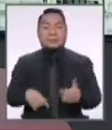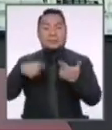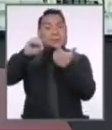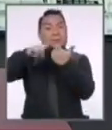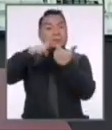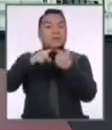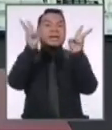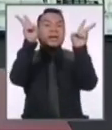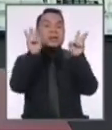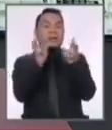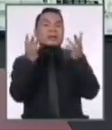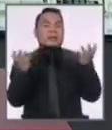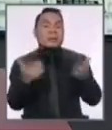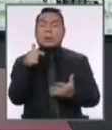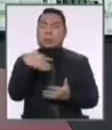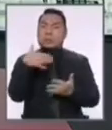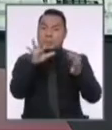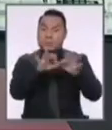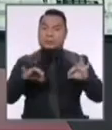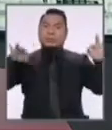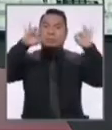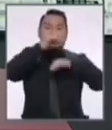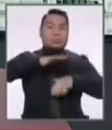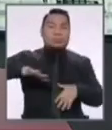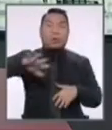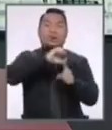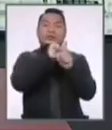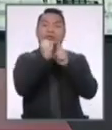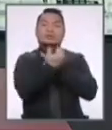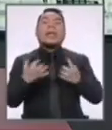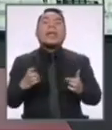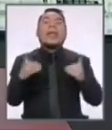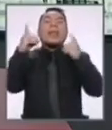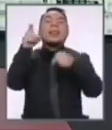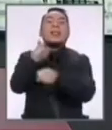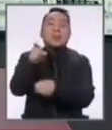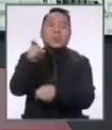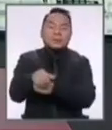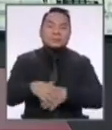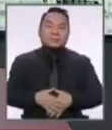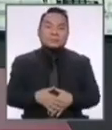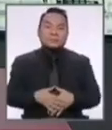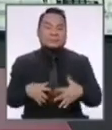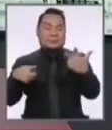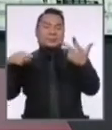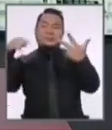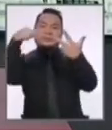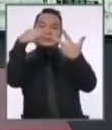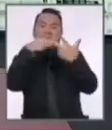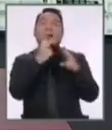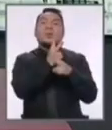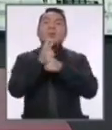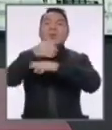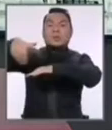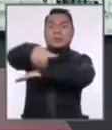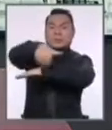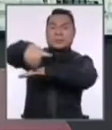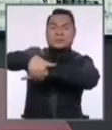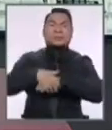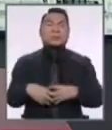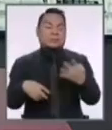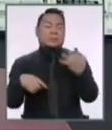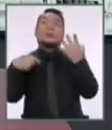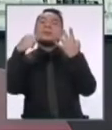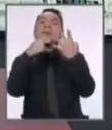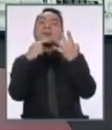un tema que tiene que ver con lo más importante en nuestra sociedad, la educación. En tercer lugar, la seguridad ciudadana. Cuarto